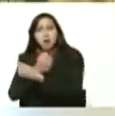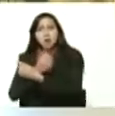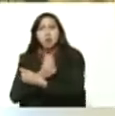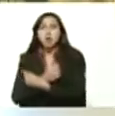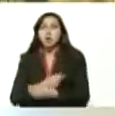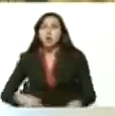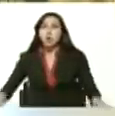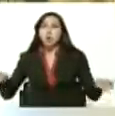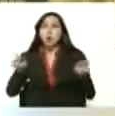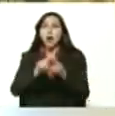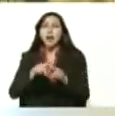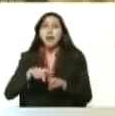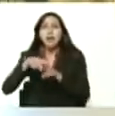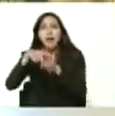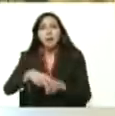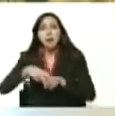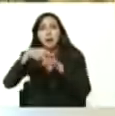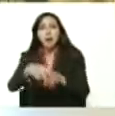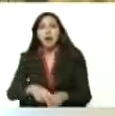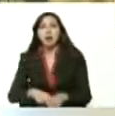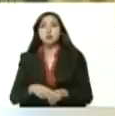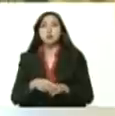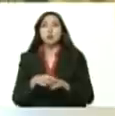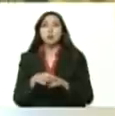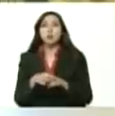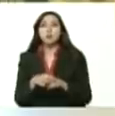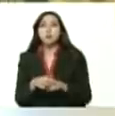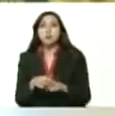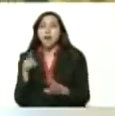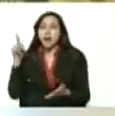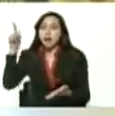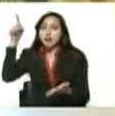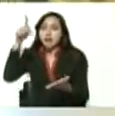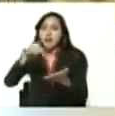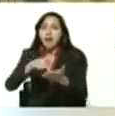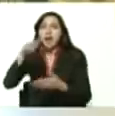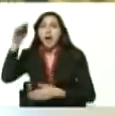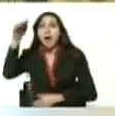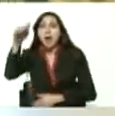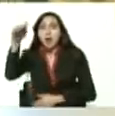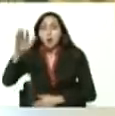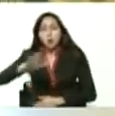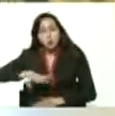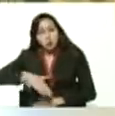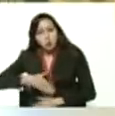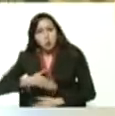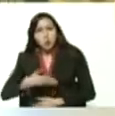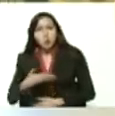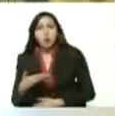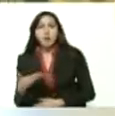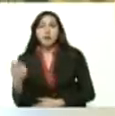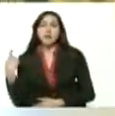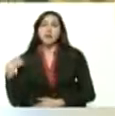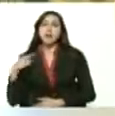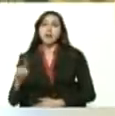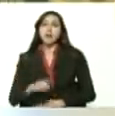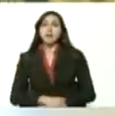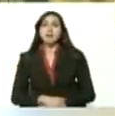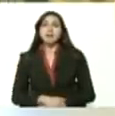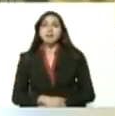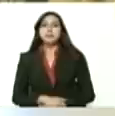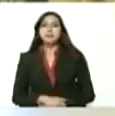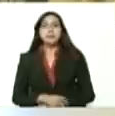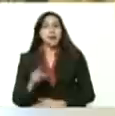hacia el futuro posible, hacia la utopía